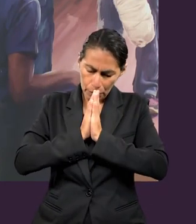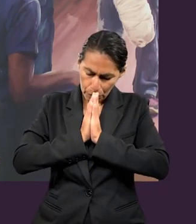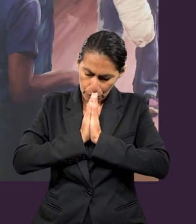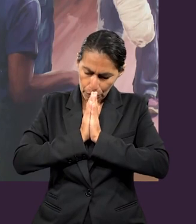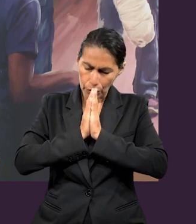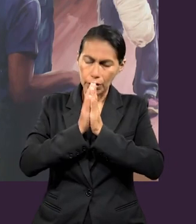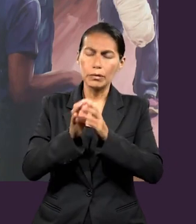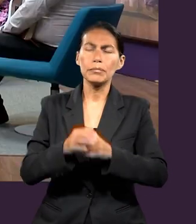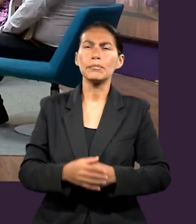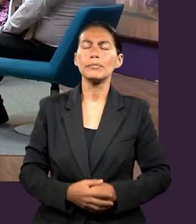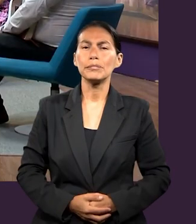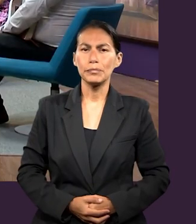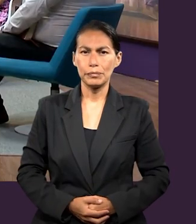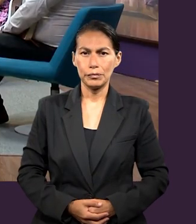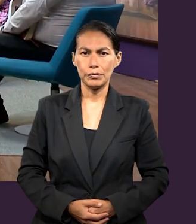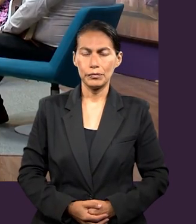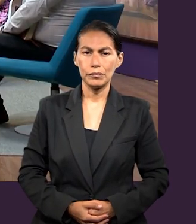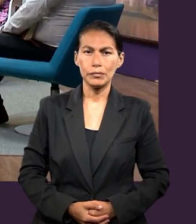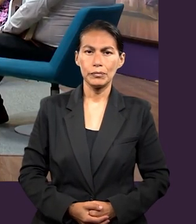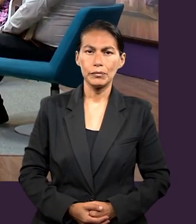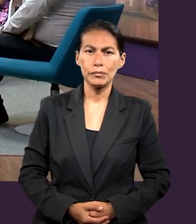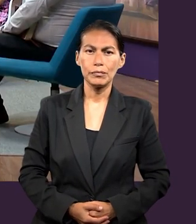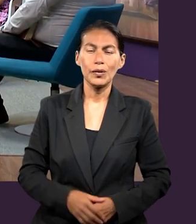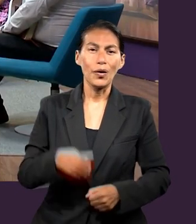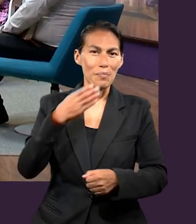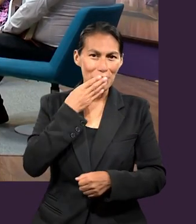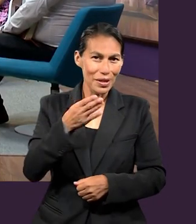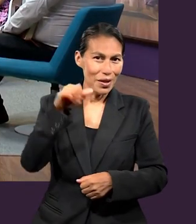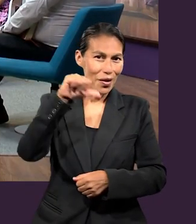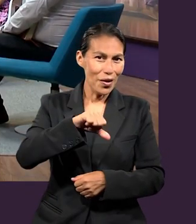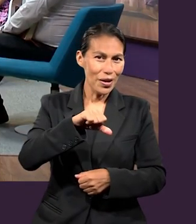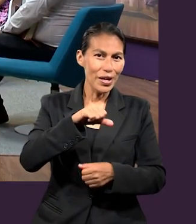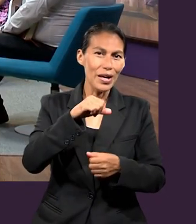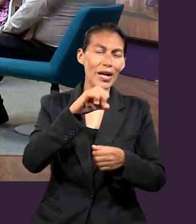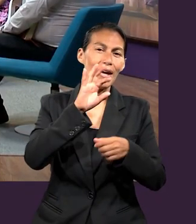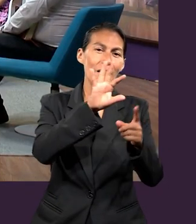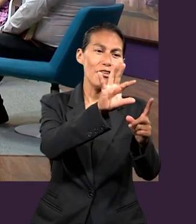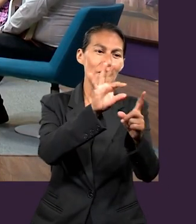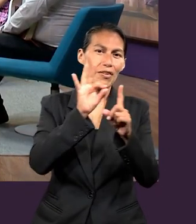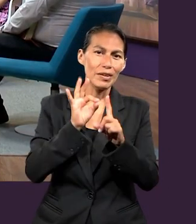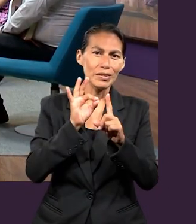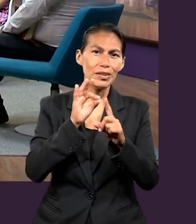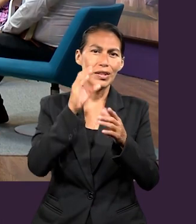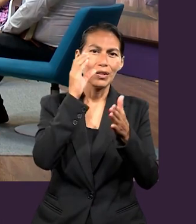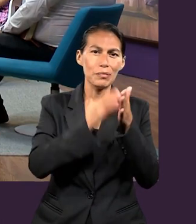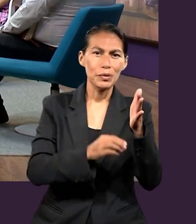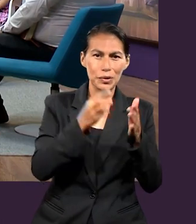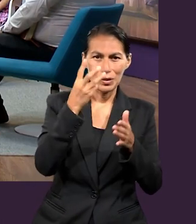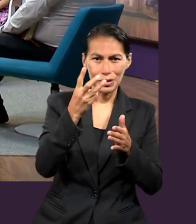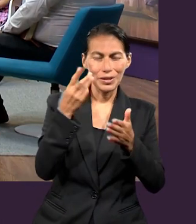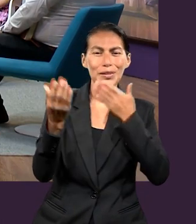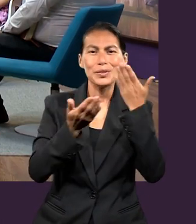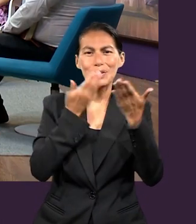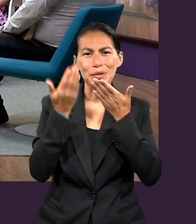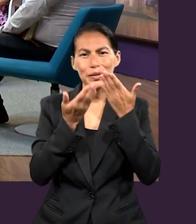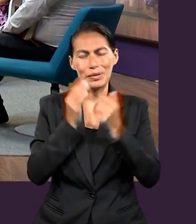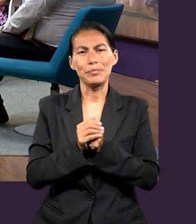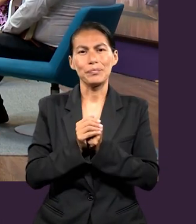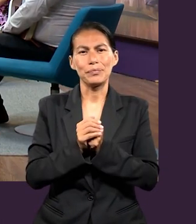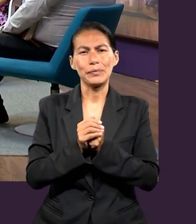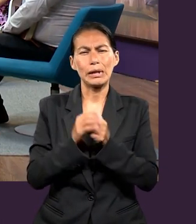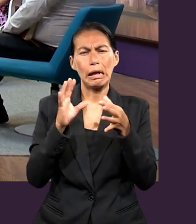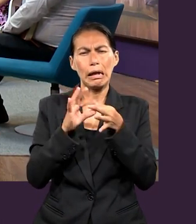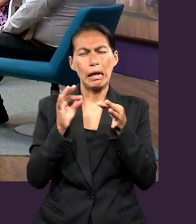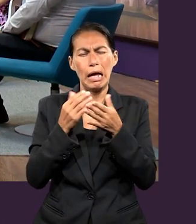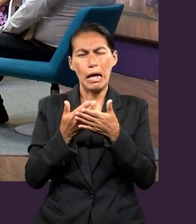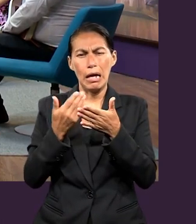Jesús. Amén. Amén. Bien, hoy nos toca estudiar Efesios capítulo 3. Y como un marco